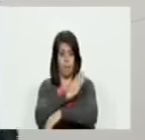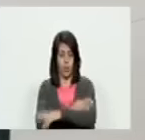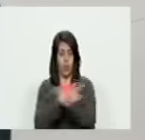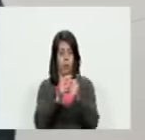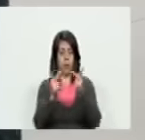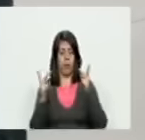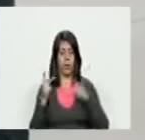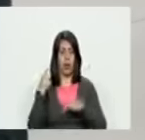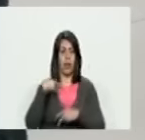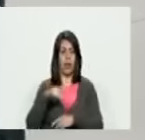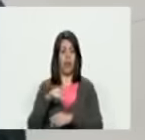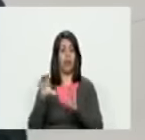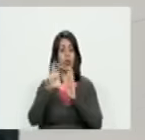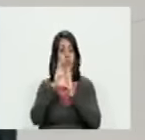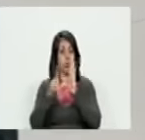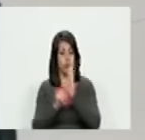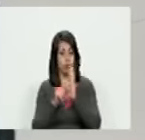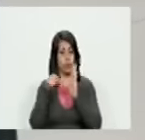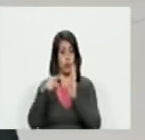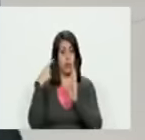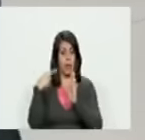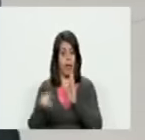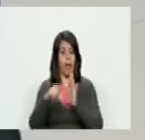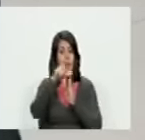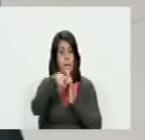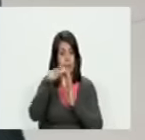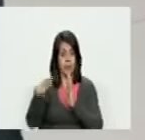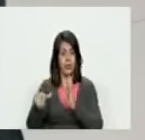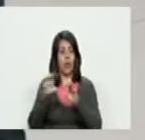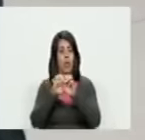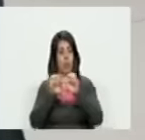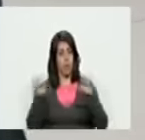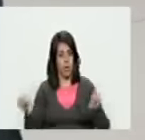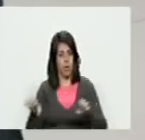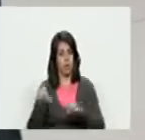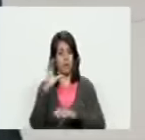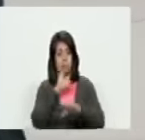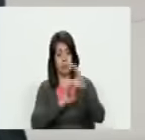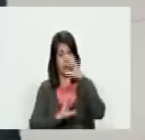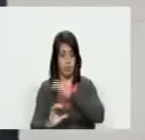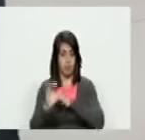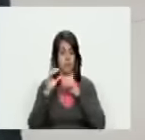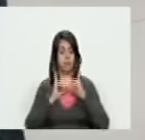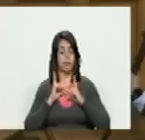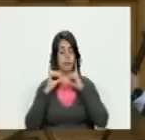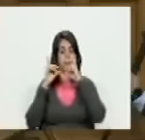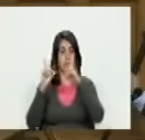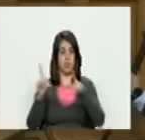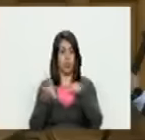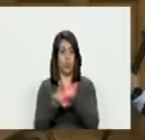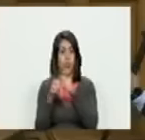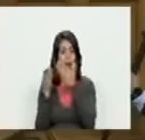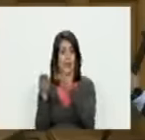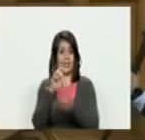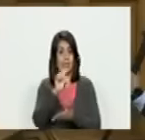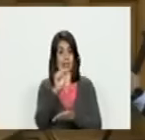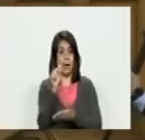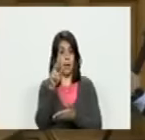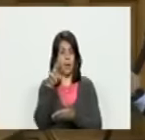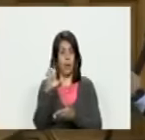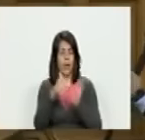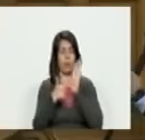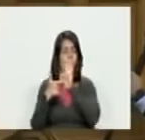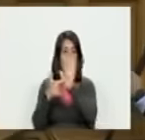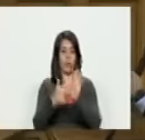públicos aquí hay constitución y aquí hay gente decente científicos dignos como Samuel Moncada que acaban de